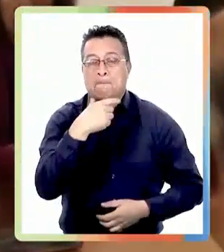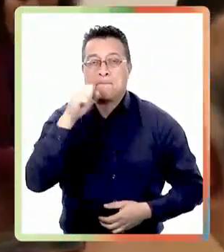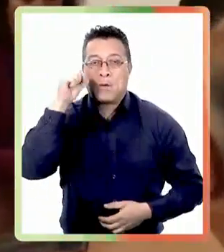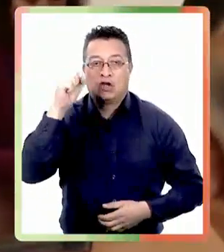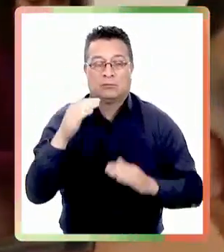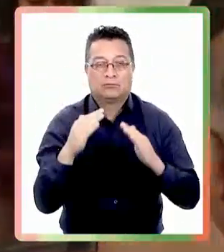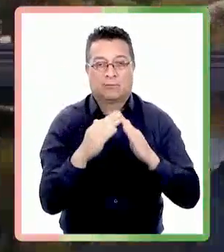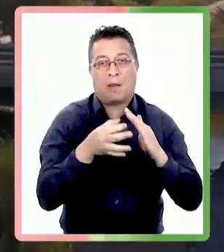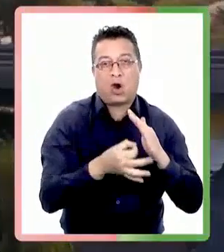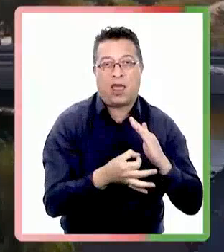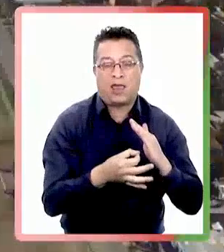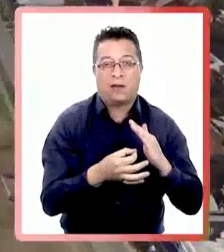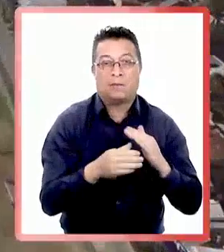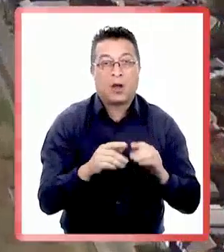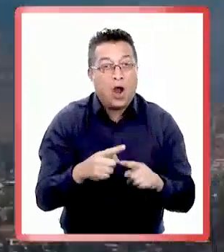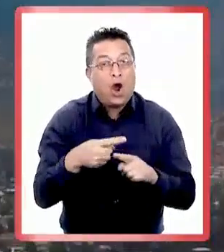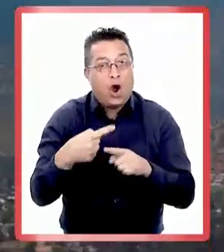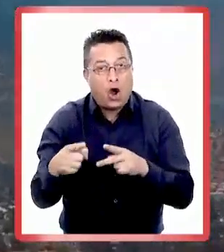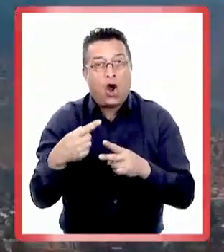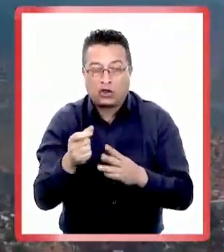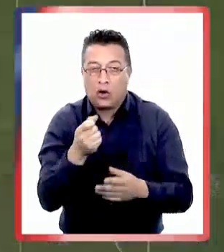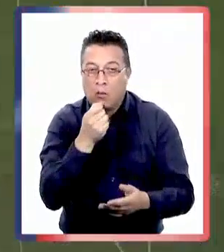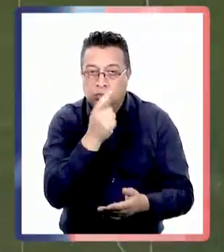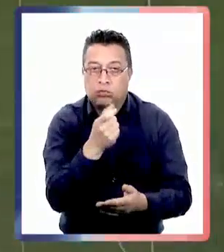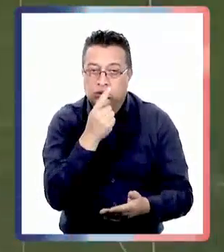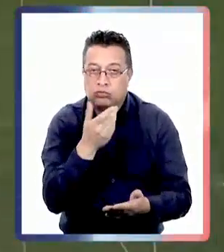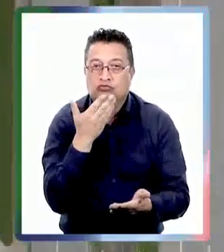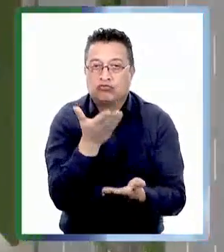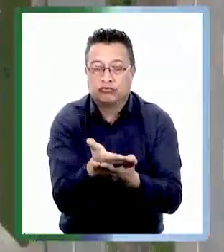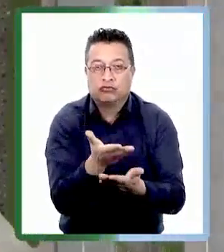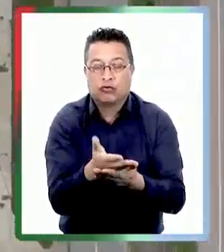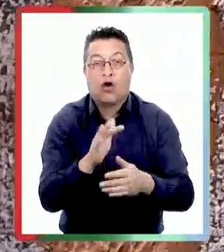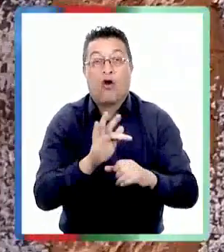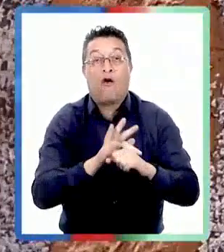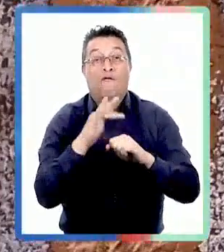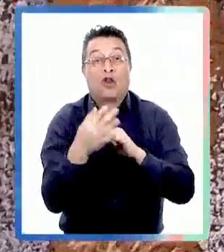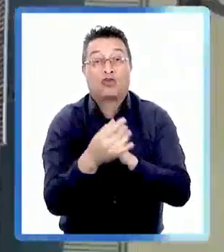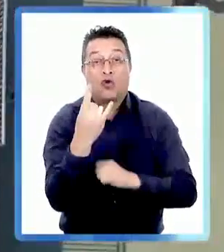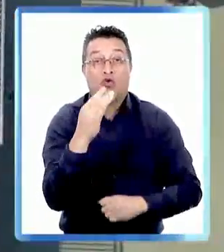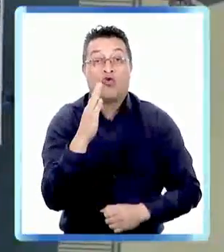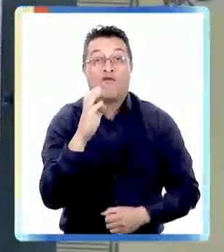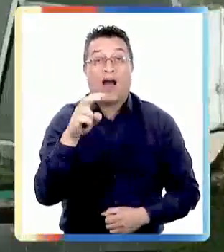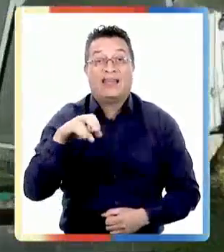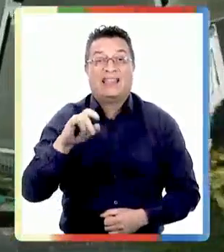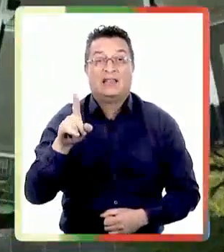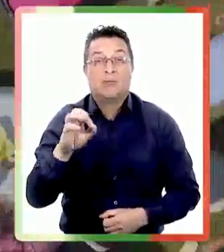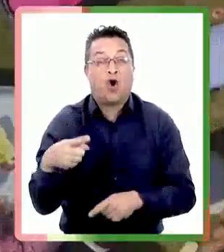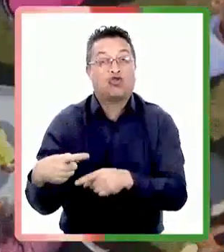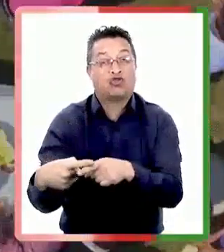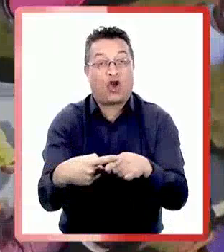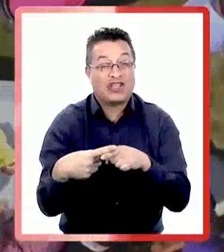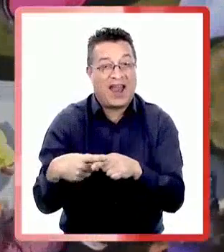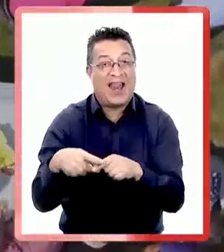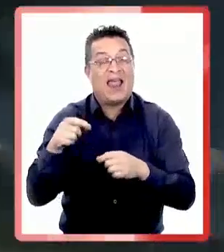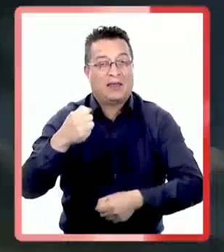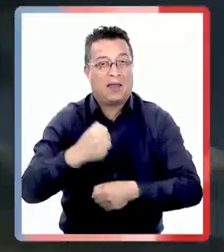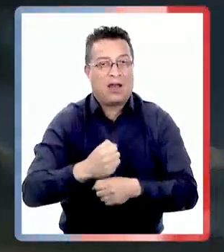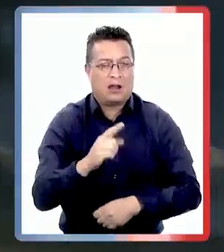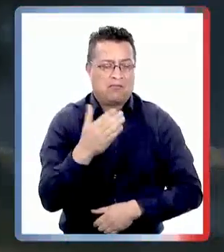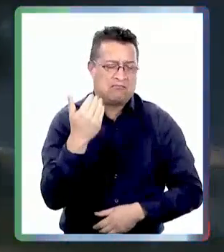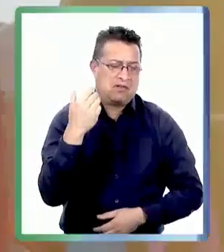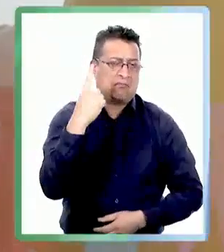Moneda. Pero más denuncias se han puesto sobre la mesa. La Fundación Urbanismo Social, que trabaja desde el año